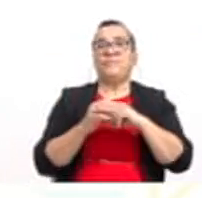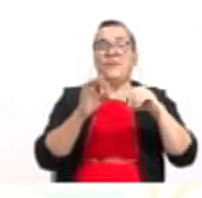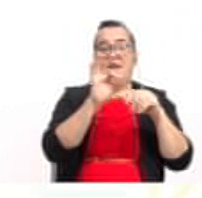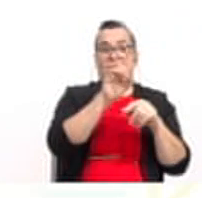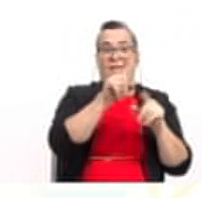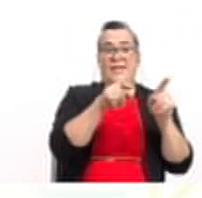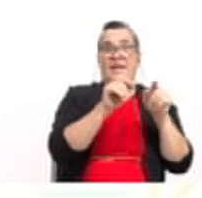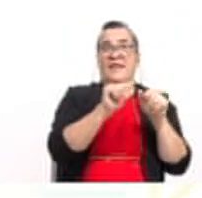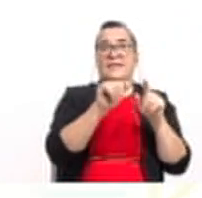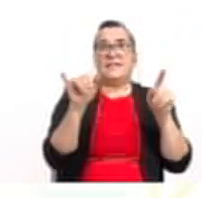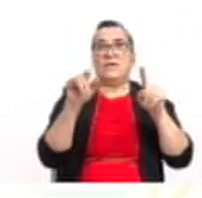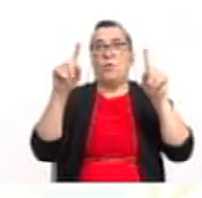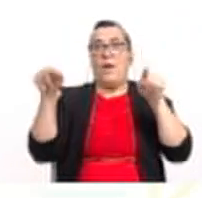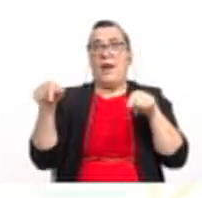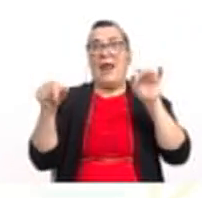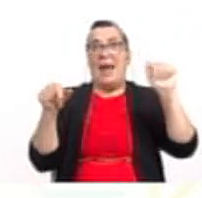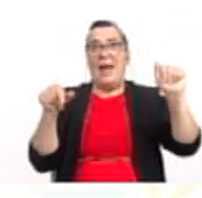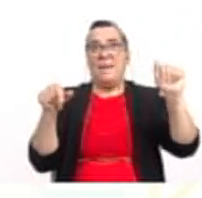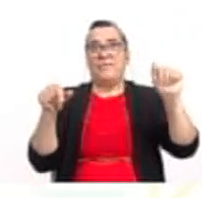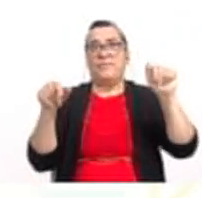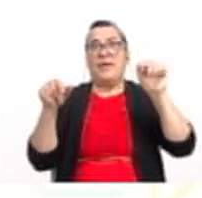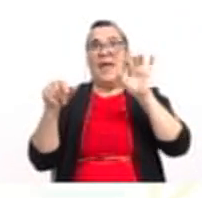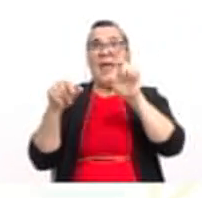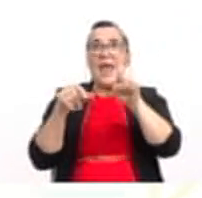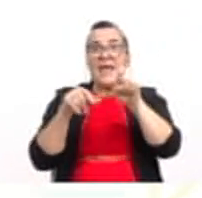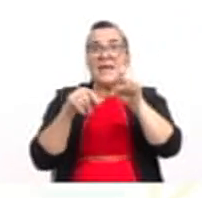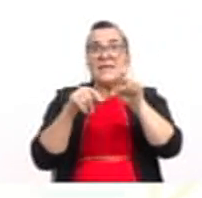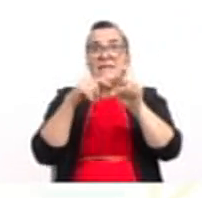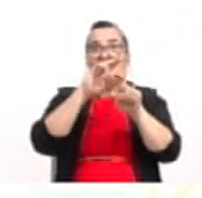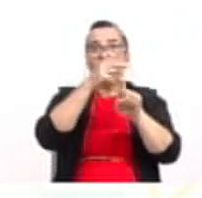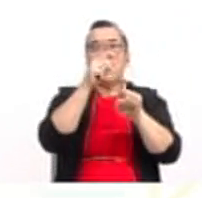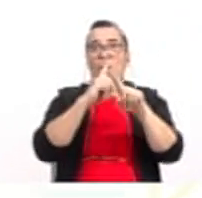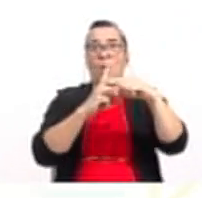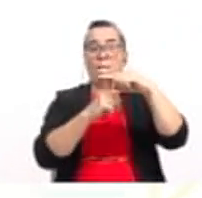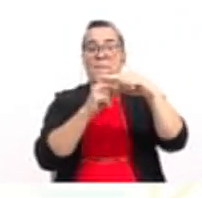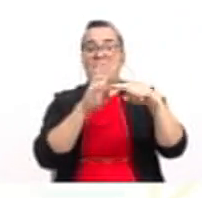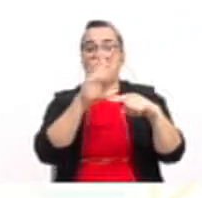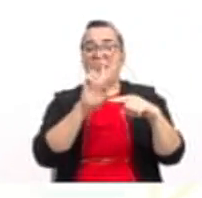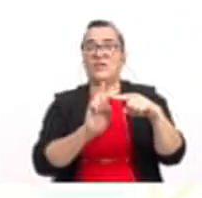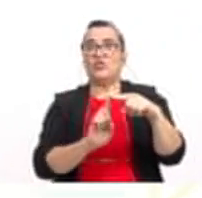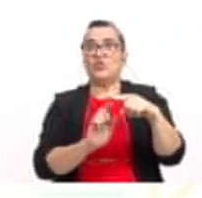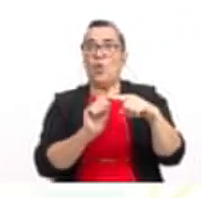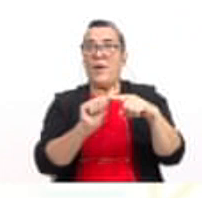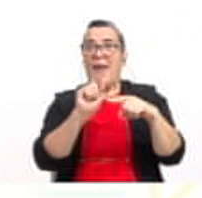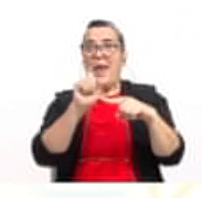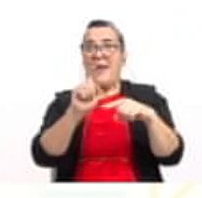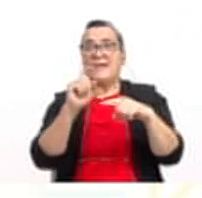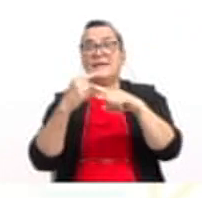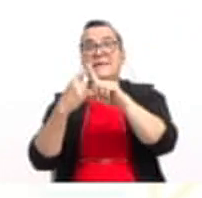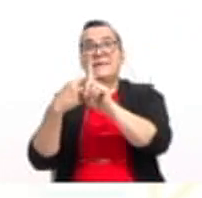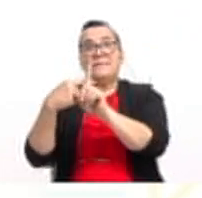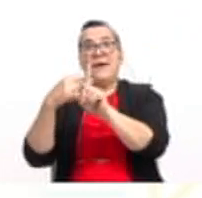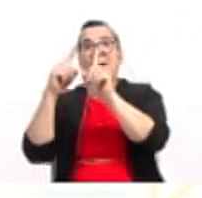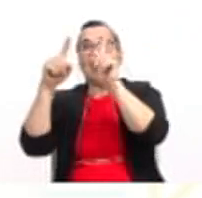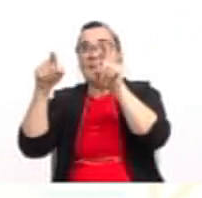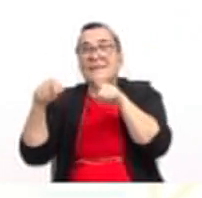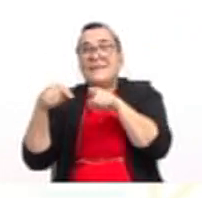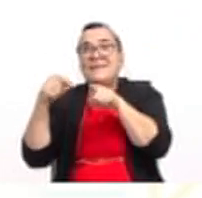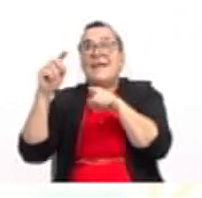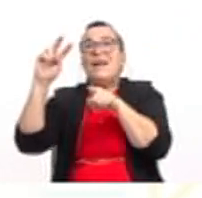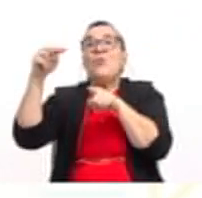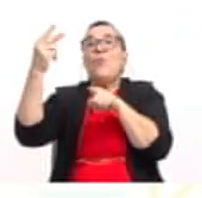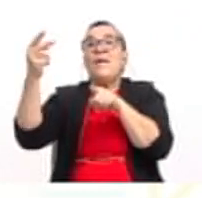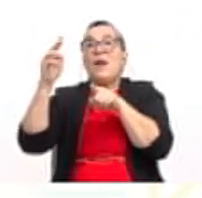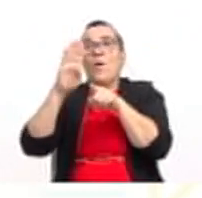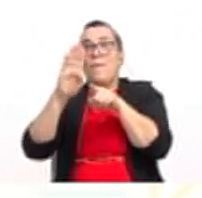igual a a por x al cuadrado más b sobre a, x, más el cuadrado de